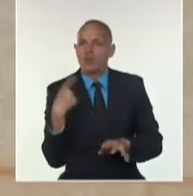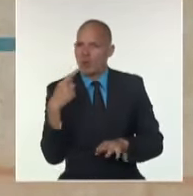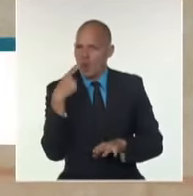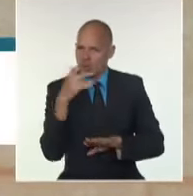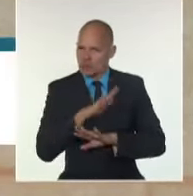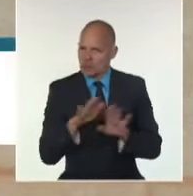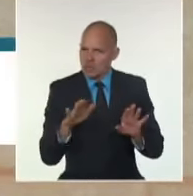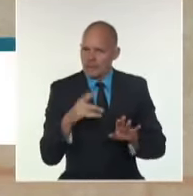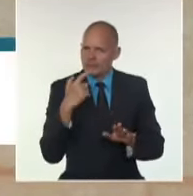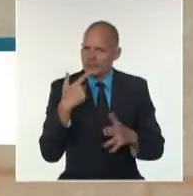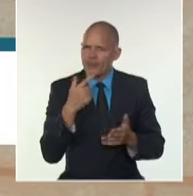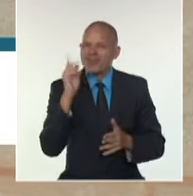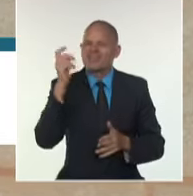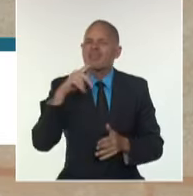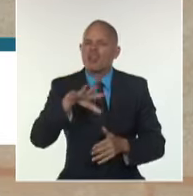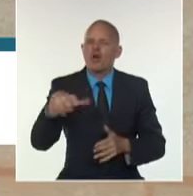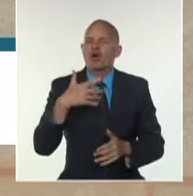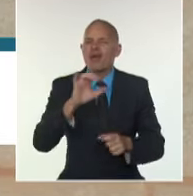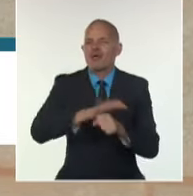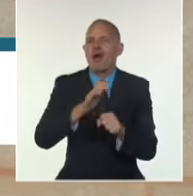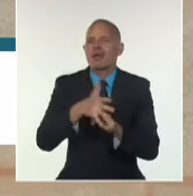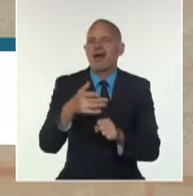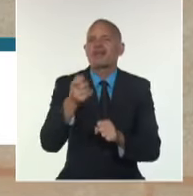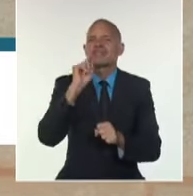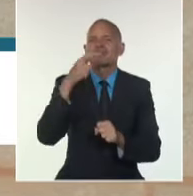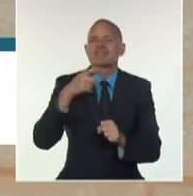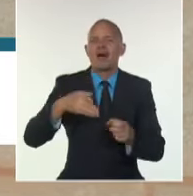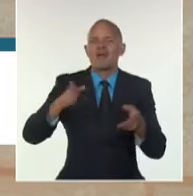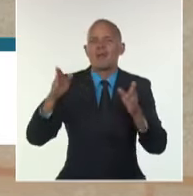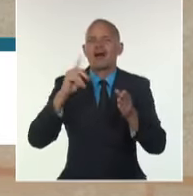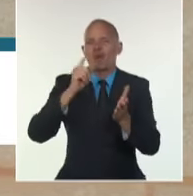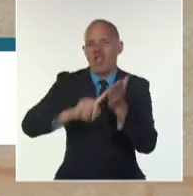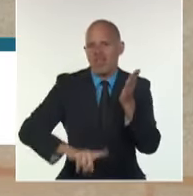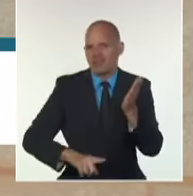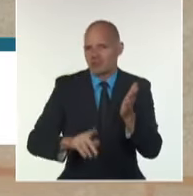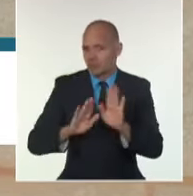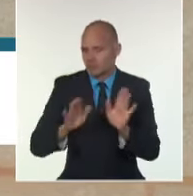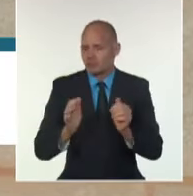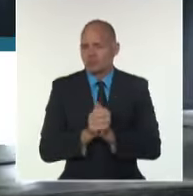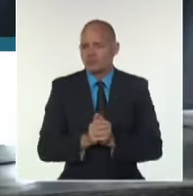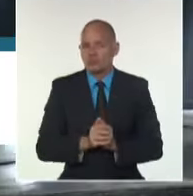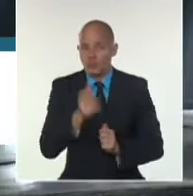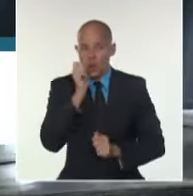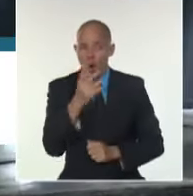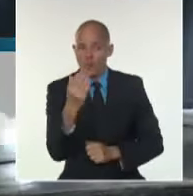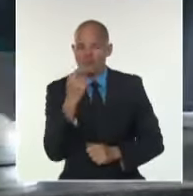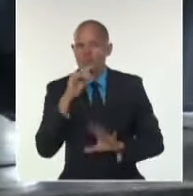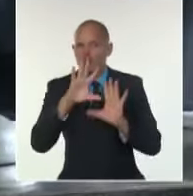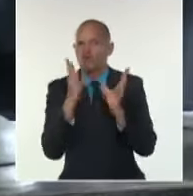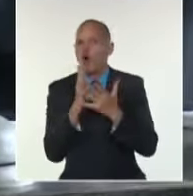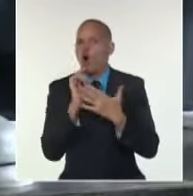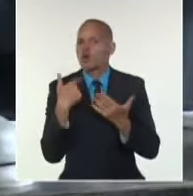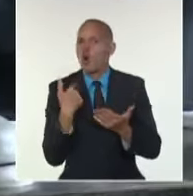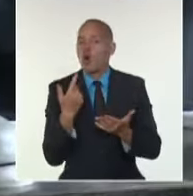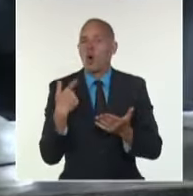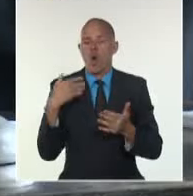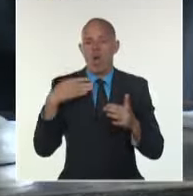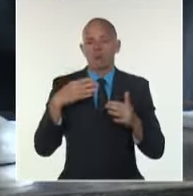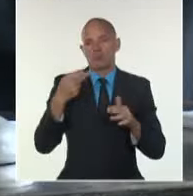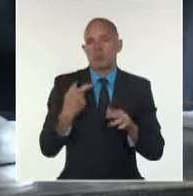por todo el reparto eléctrico y él mismo nos dice que todo se dio en la guagua, en el P6. Nosotros detuvimos la guagua,